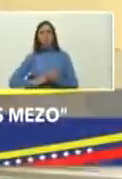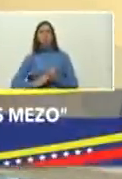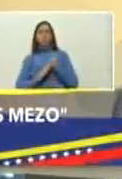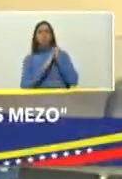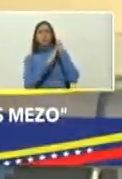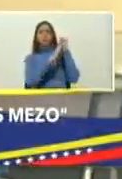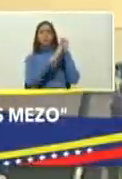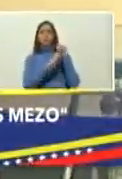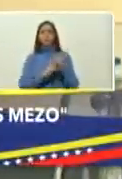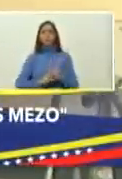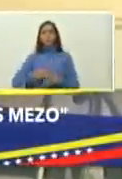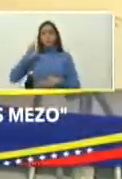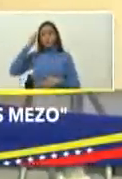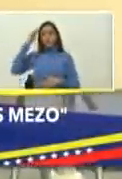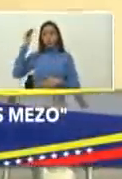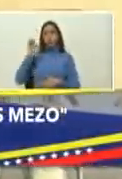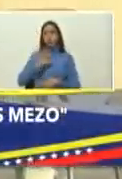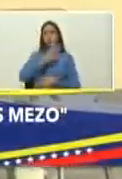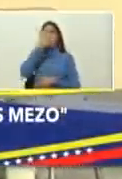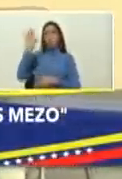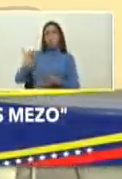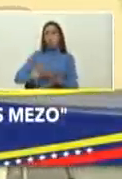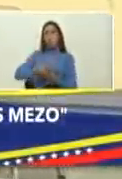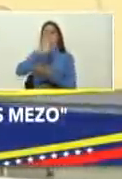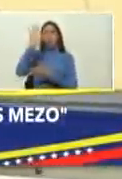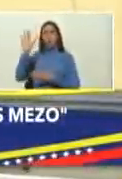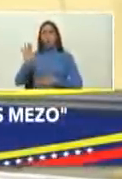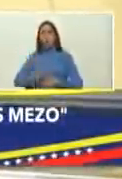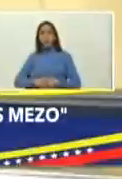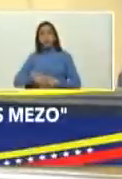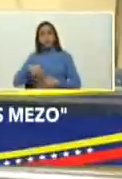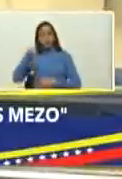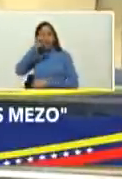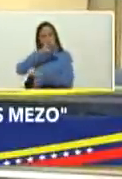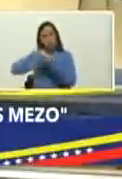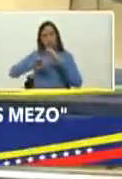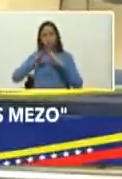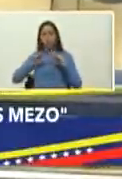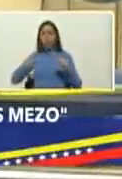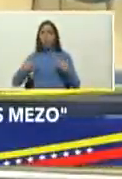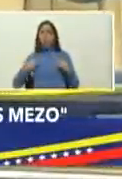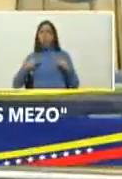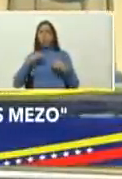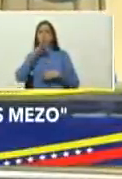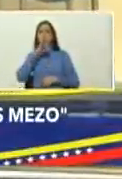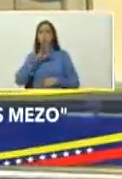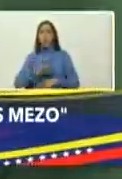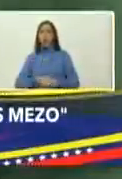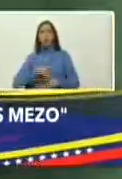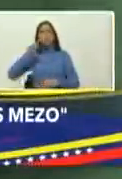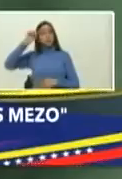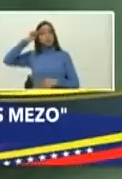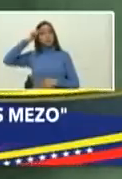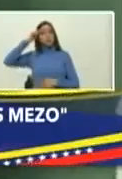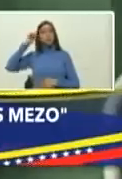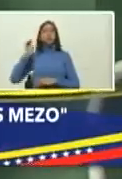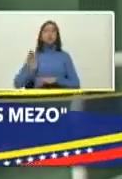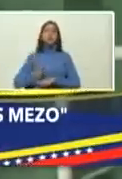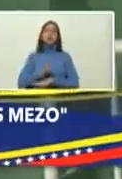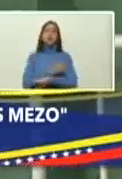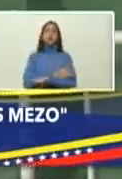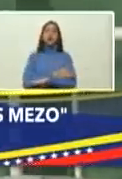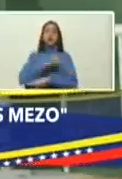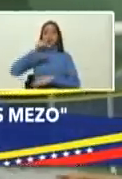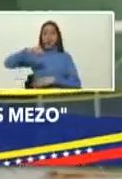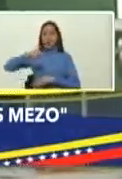que Dios lo tenga en la gloria un combatiente de toda la historia de toda la vida y que bueno nos trae recuerdos de aquellos días cuando estos